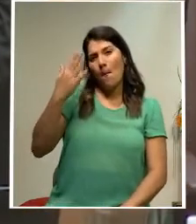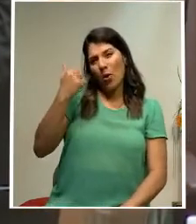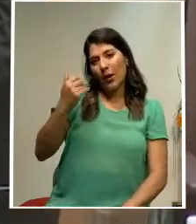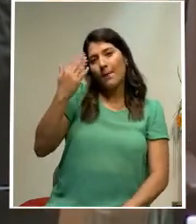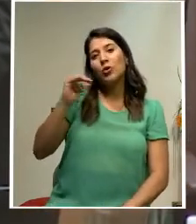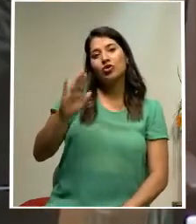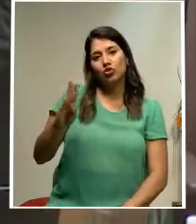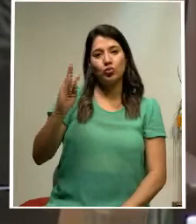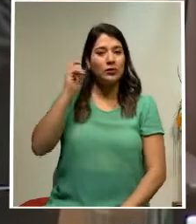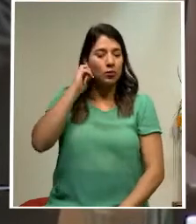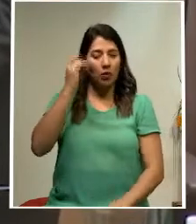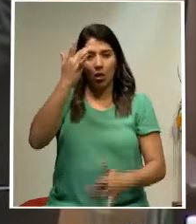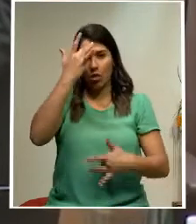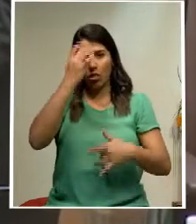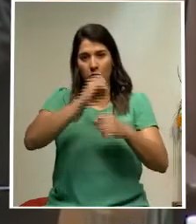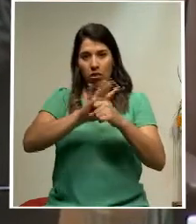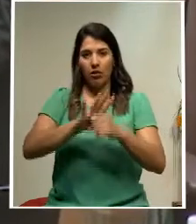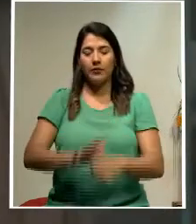esposa.